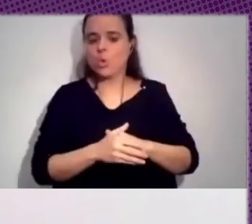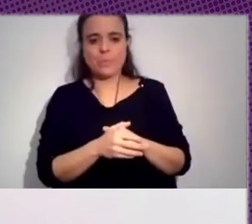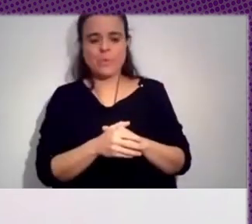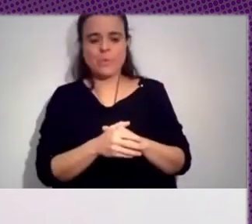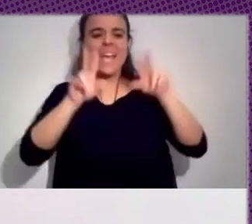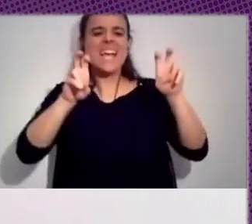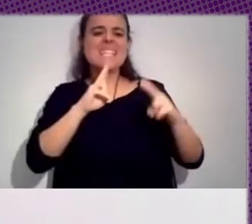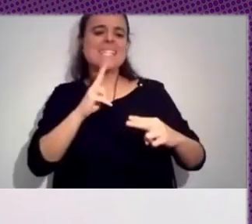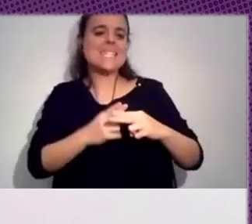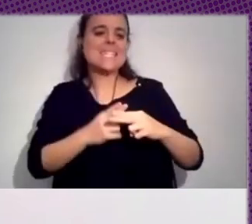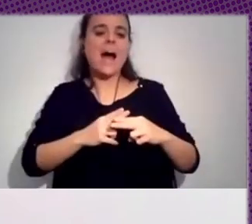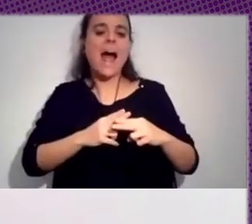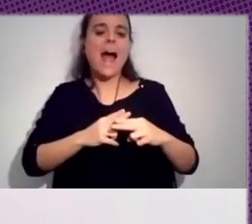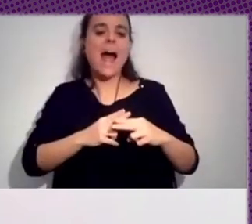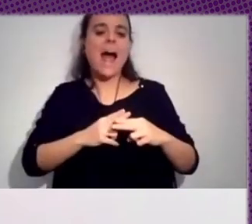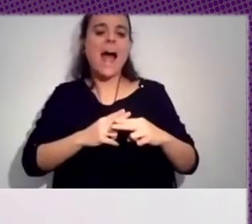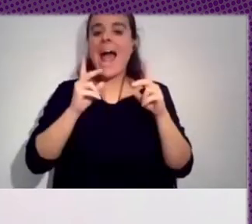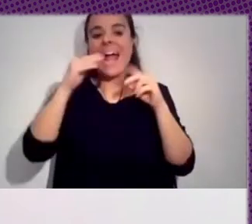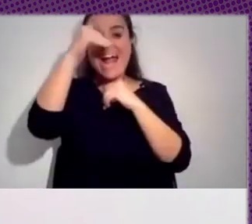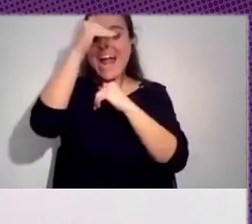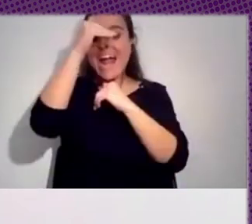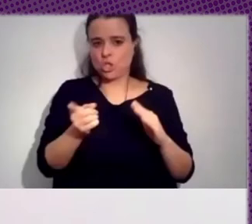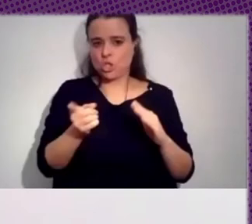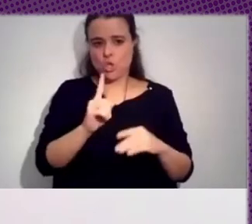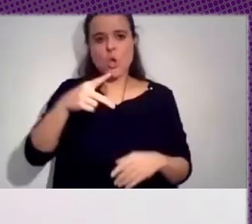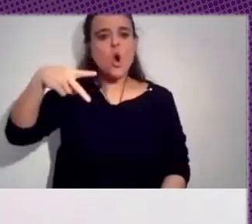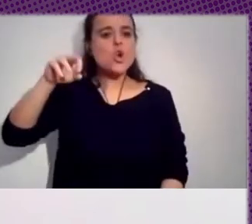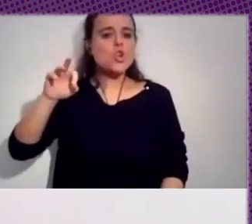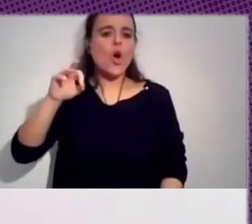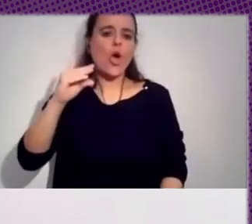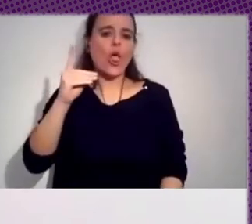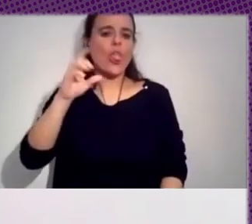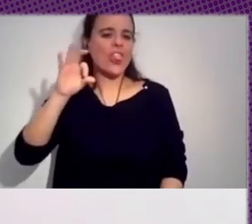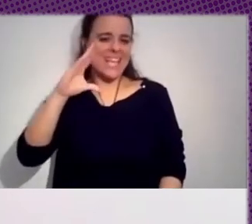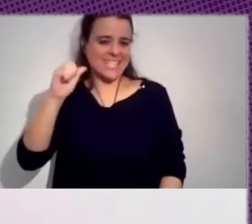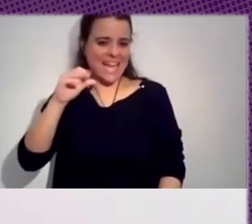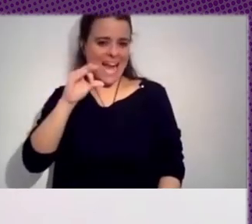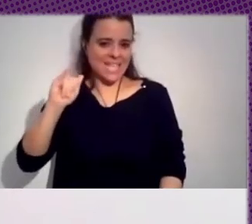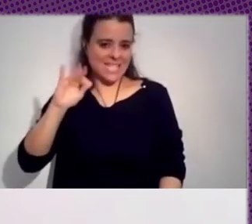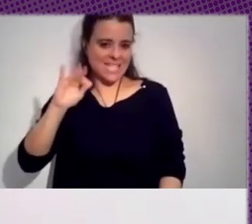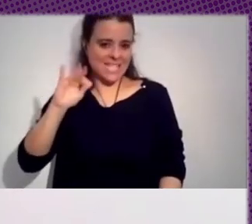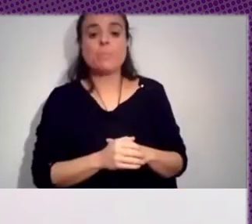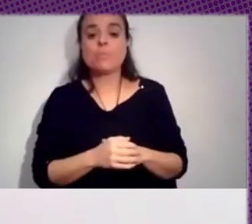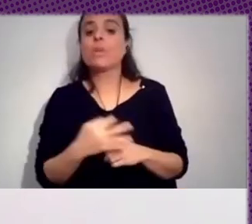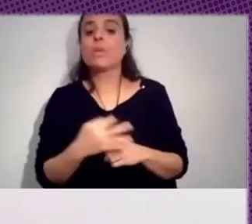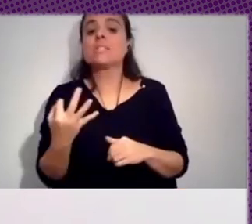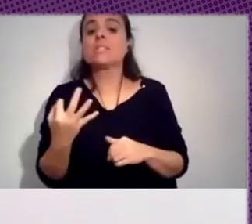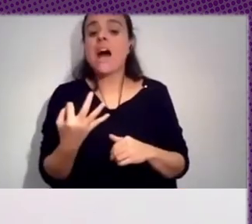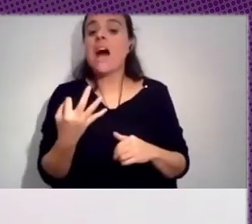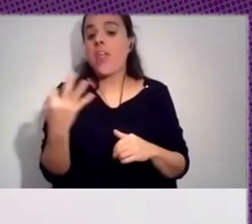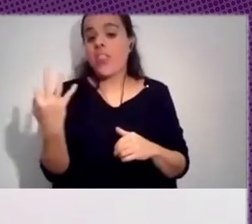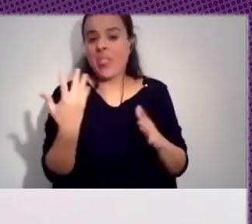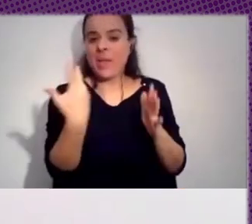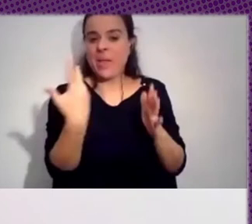comparte con más personas, pero creo que es muy interesante, sobre todo a nivel de usuario, cómo nos enfrentamos ante estos mensajes de odio. Así que, Marta, te doy